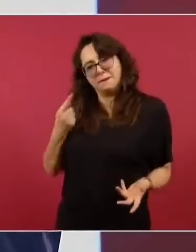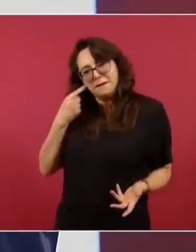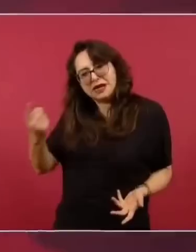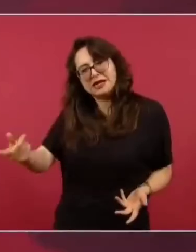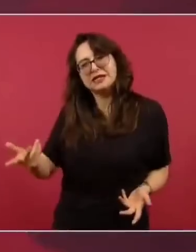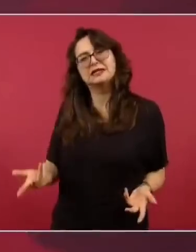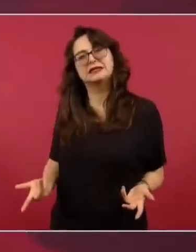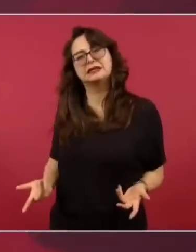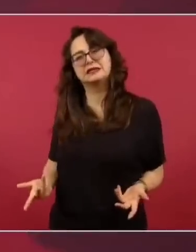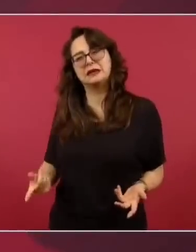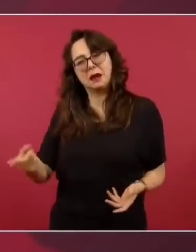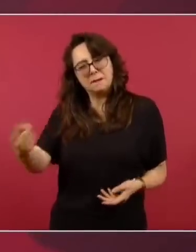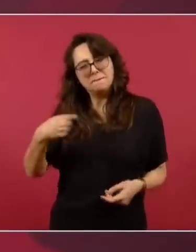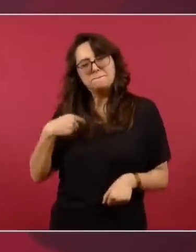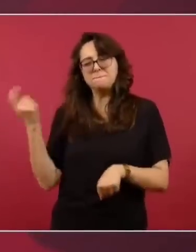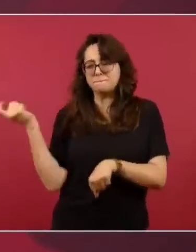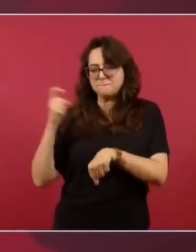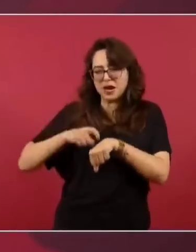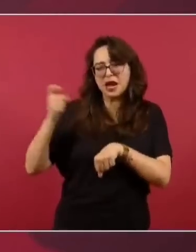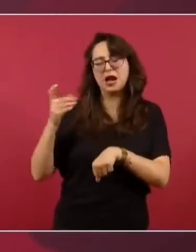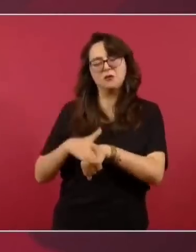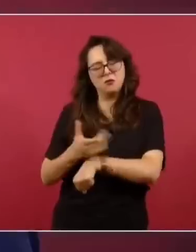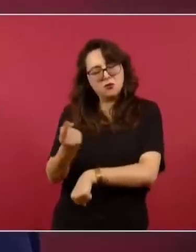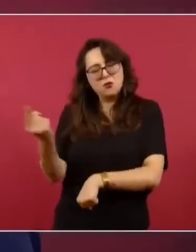ya ves, te dije, ¿por qué haces esto?